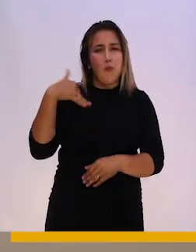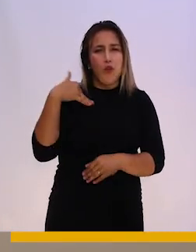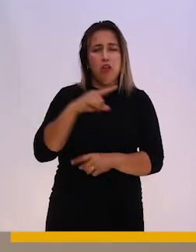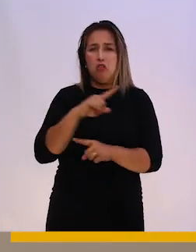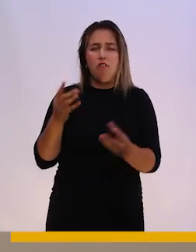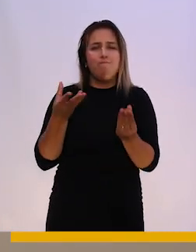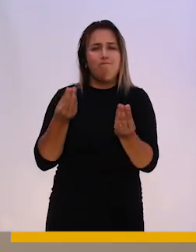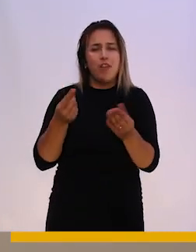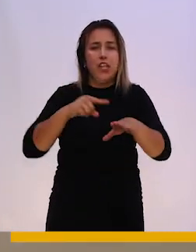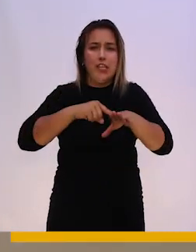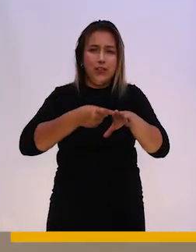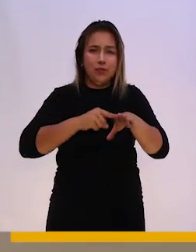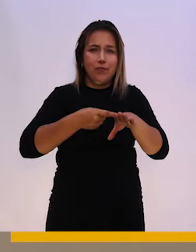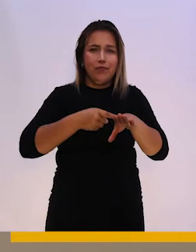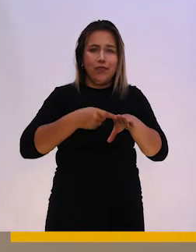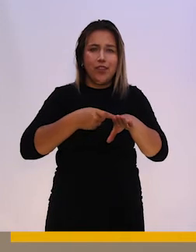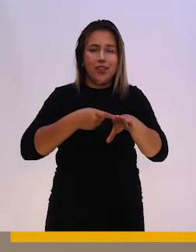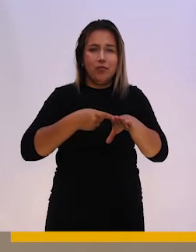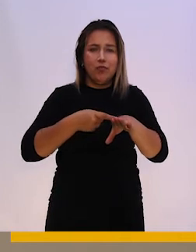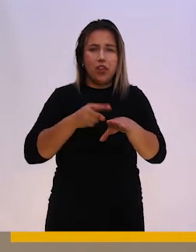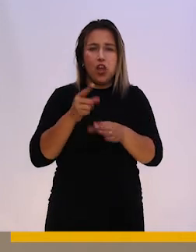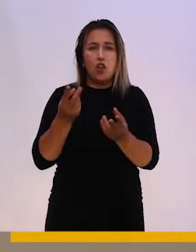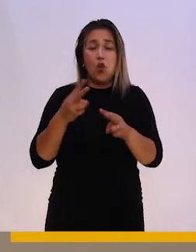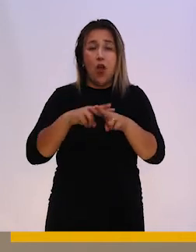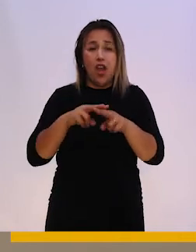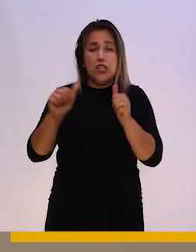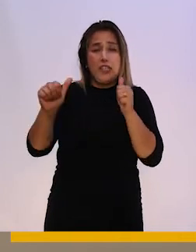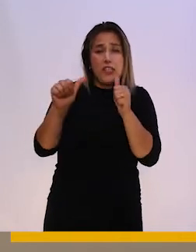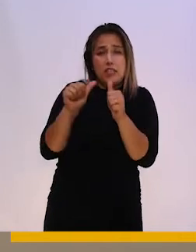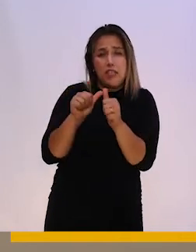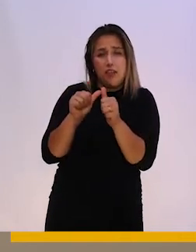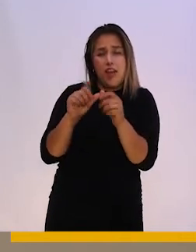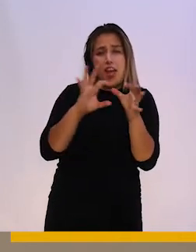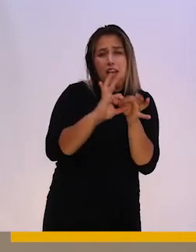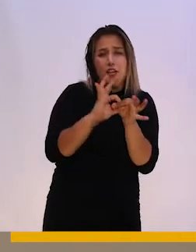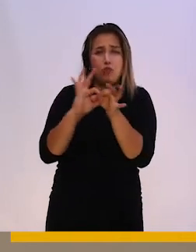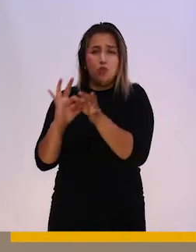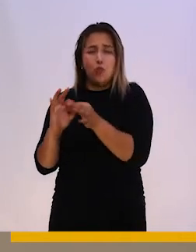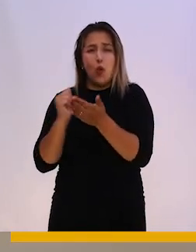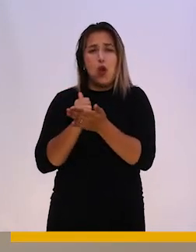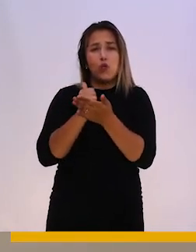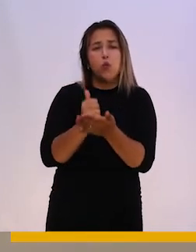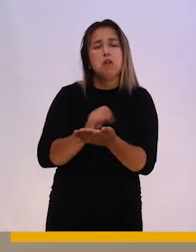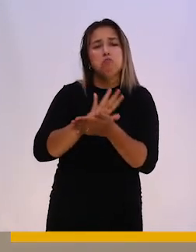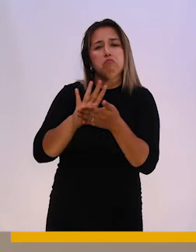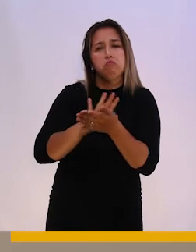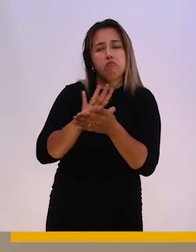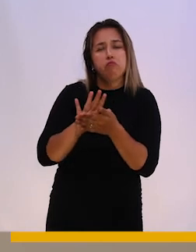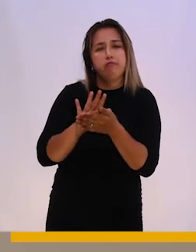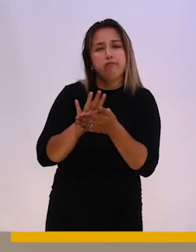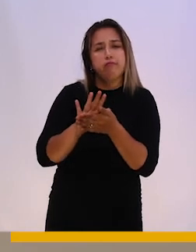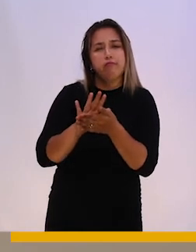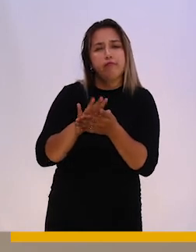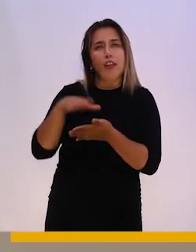y nos mantiene conectados. Nos ayuda, por ejemplo, dentro de nuestras habilidades cognitivas a mantener la atención, la concentración,